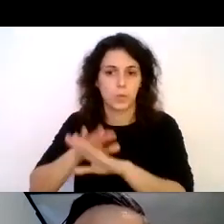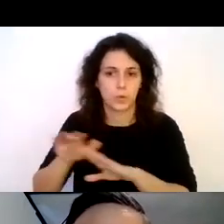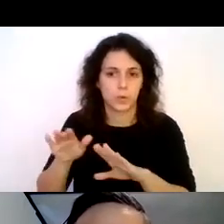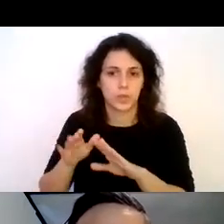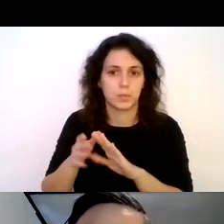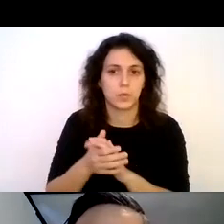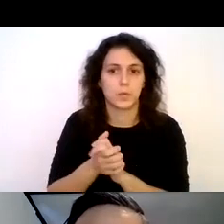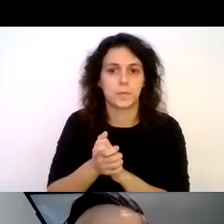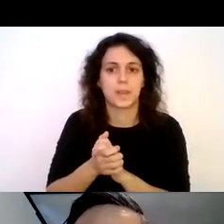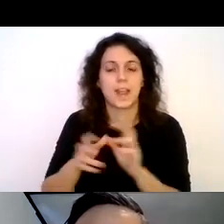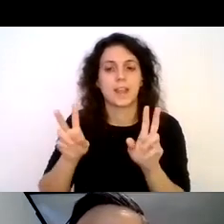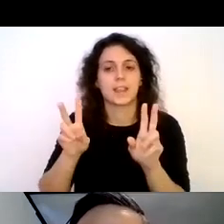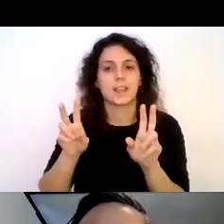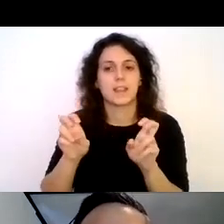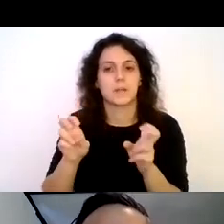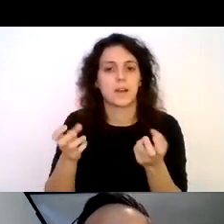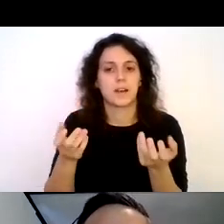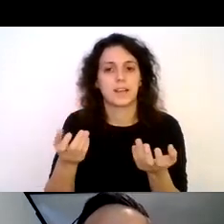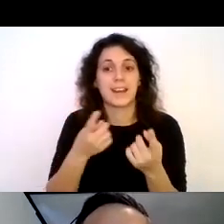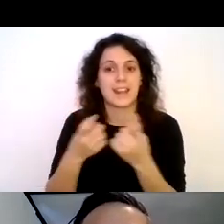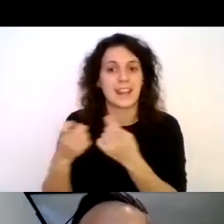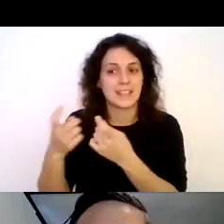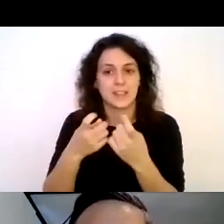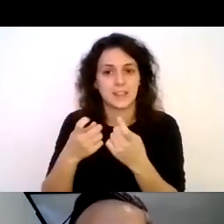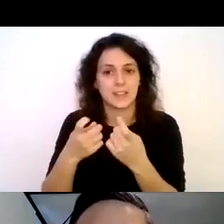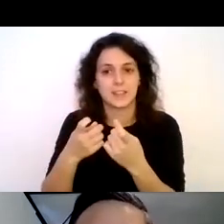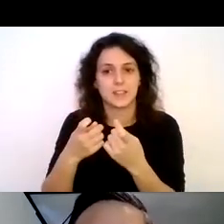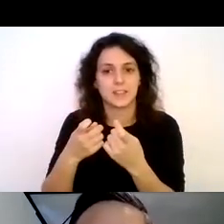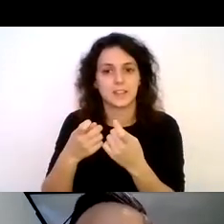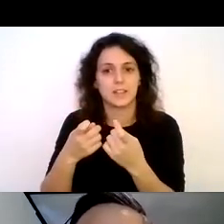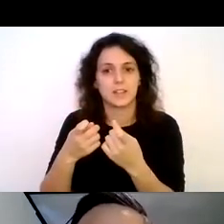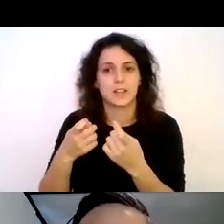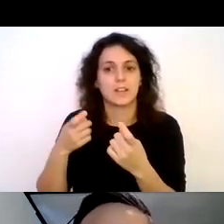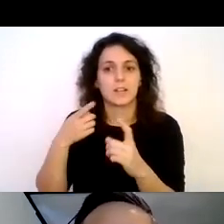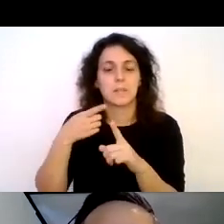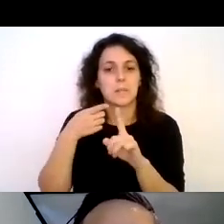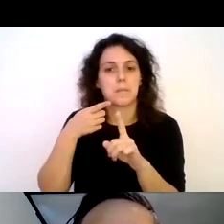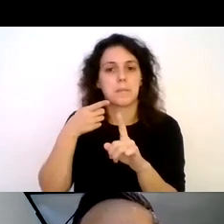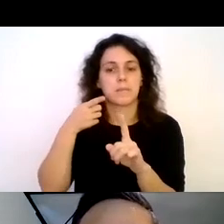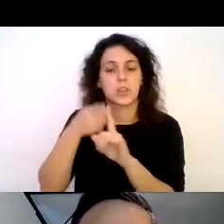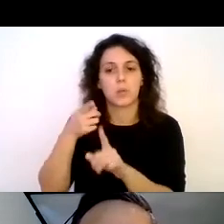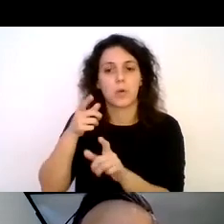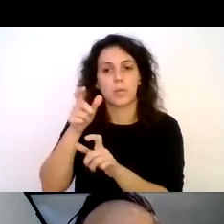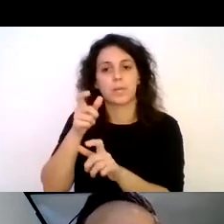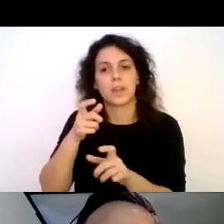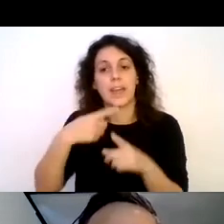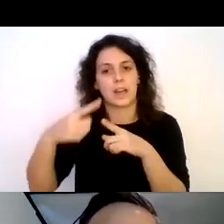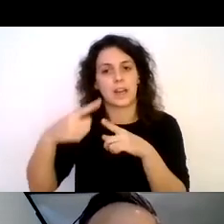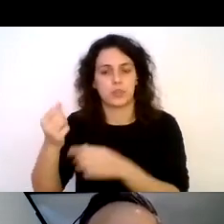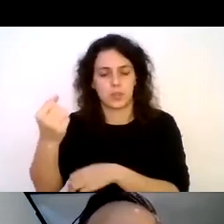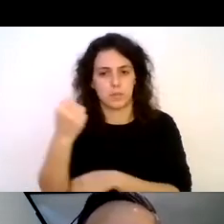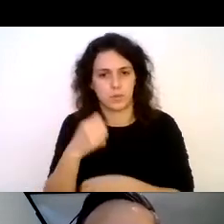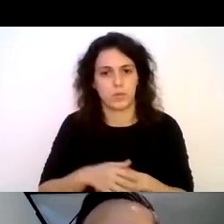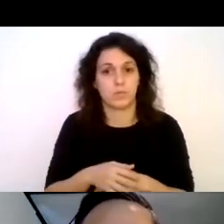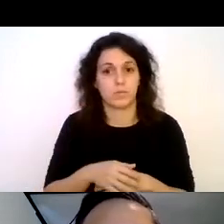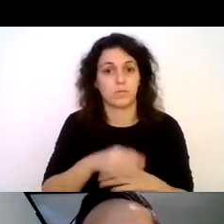sobre sus necesidades para elementos de apoyo. Que debo mencionar que el total de los encuestados